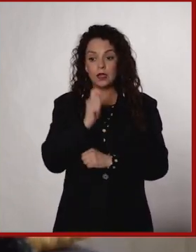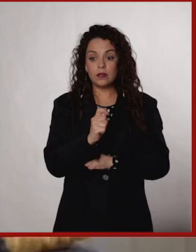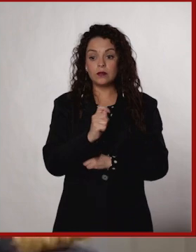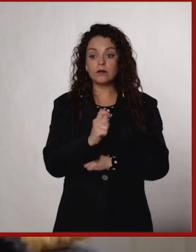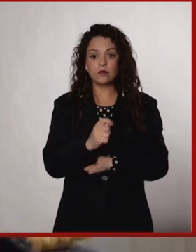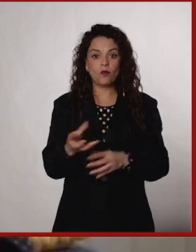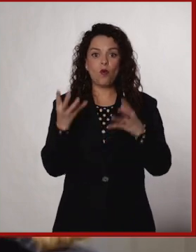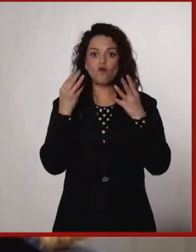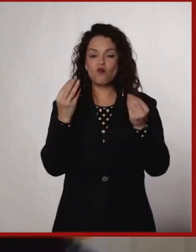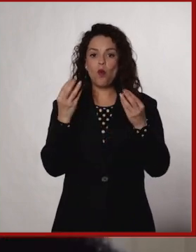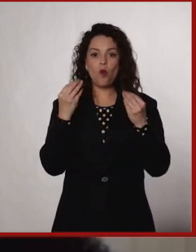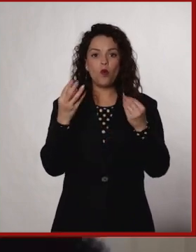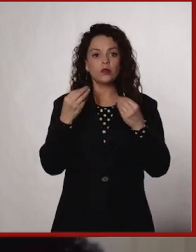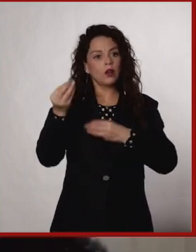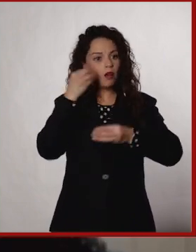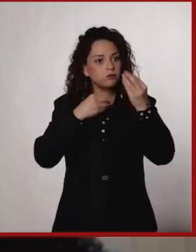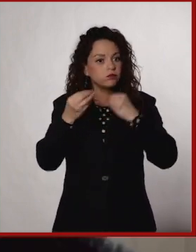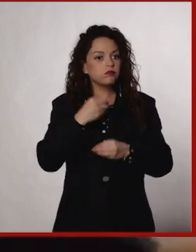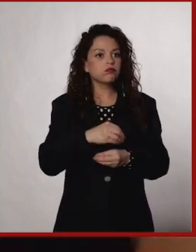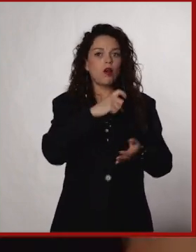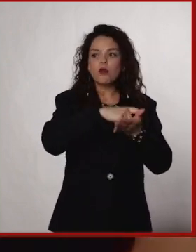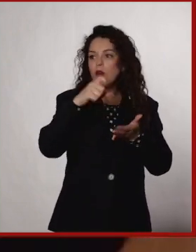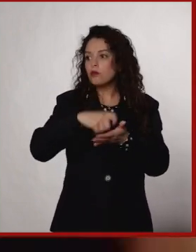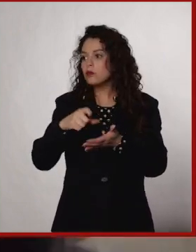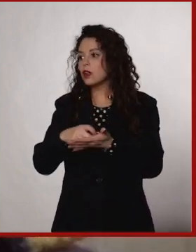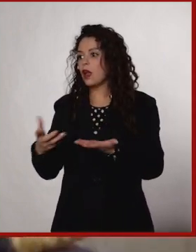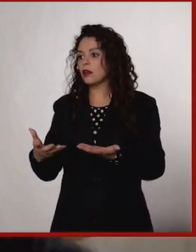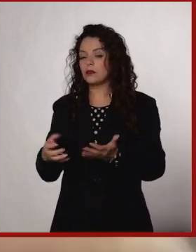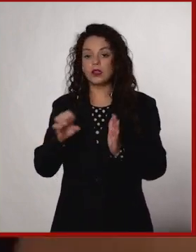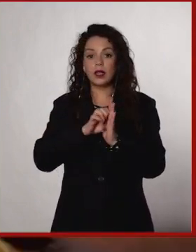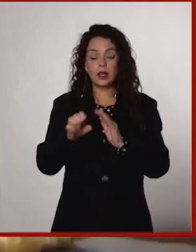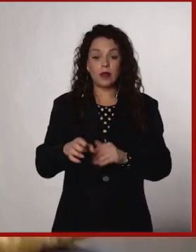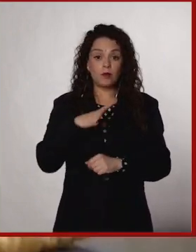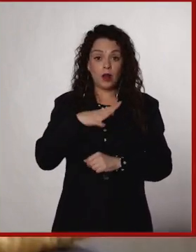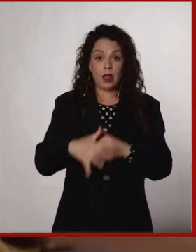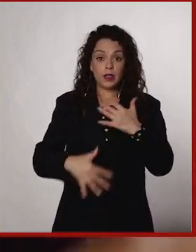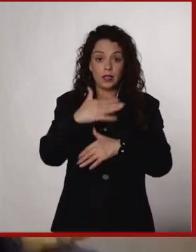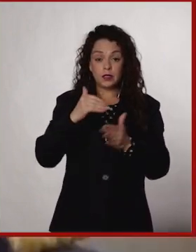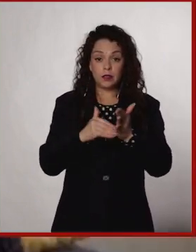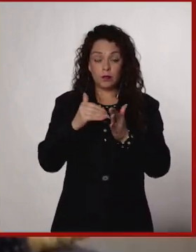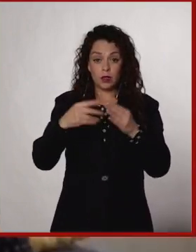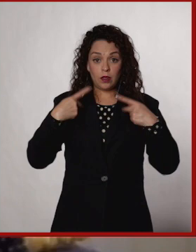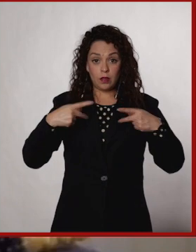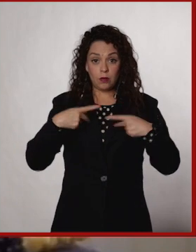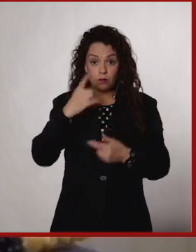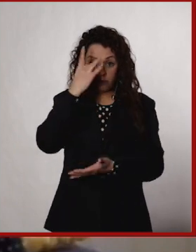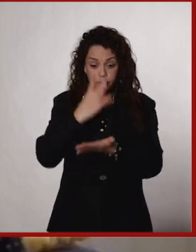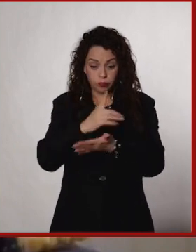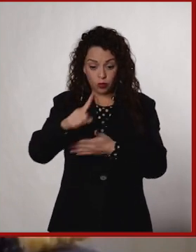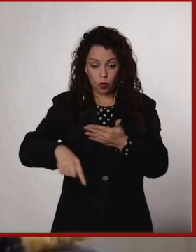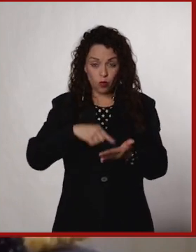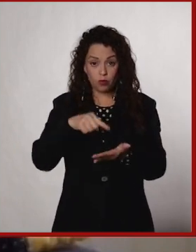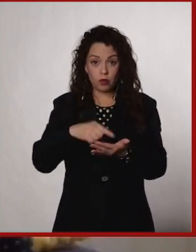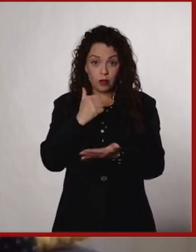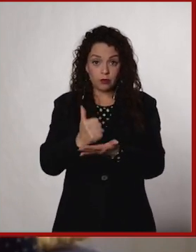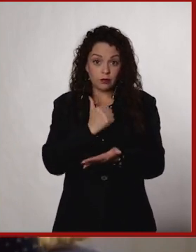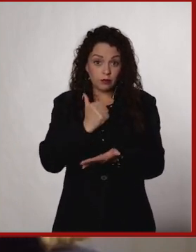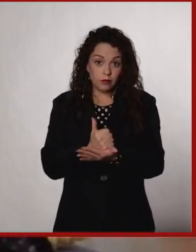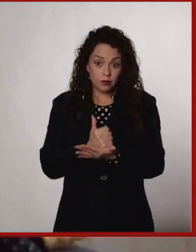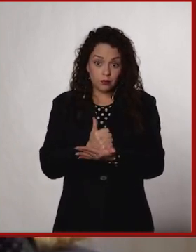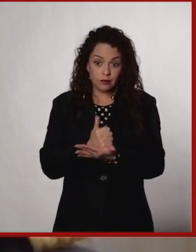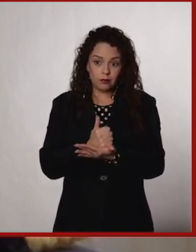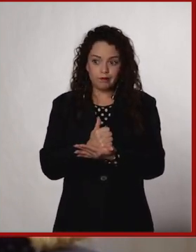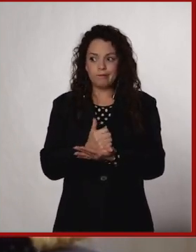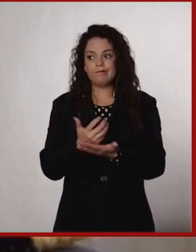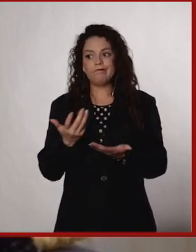que son los grandes consumidores, ¿no? O a hora que tienes 15 millones de personas concentradas en un área